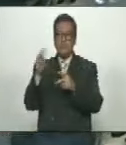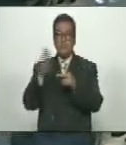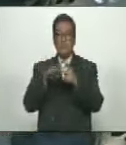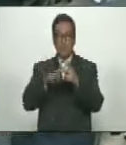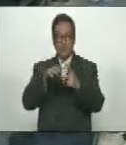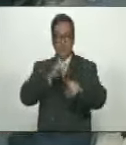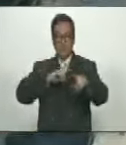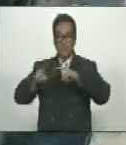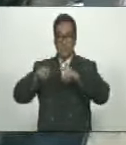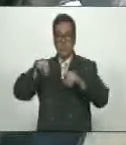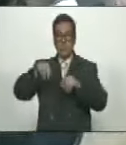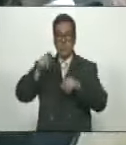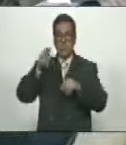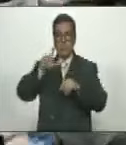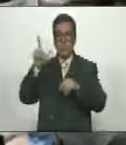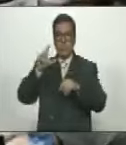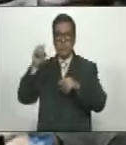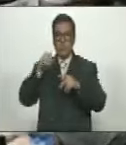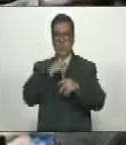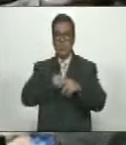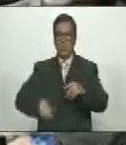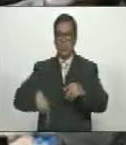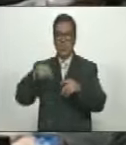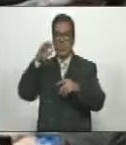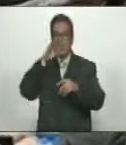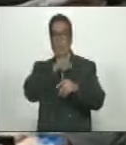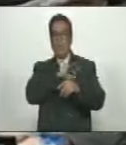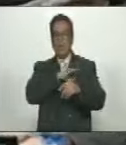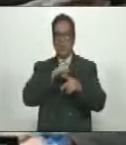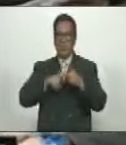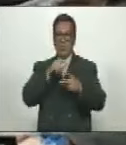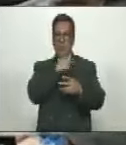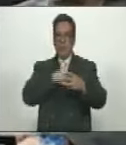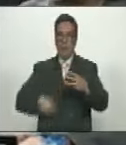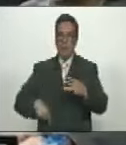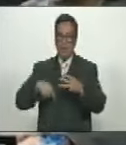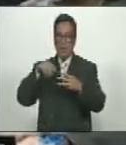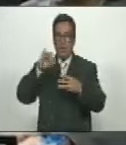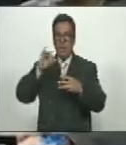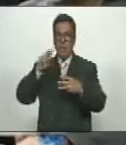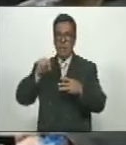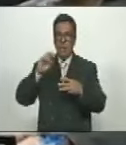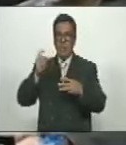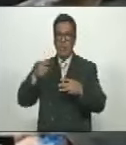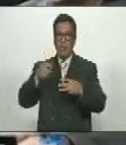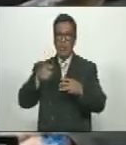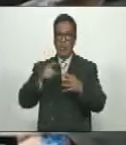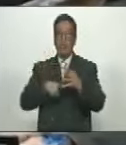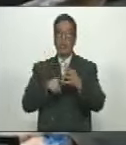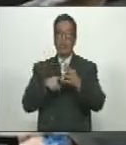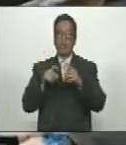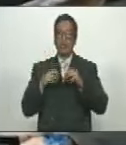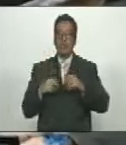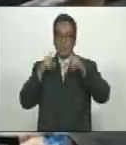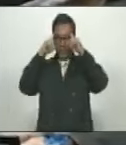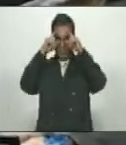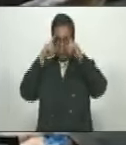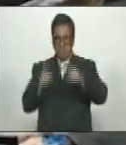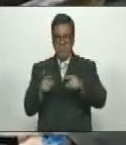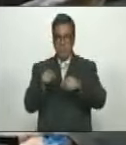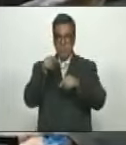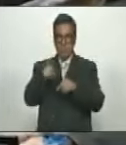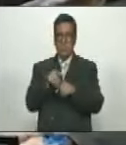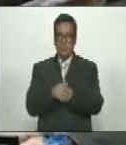Al Comandante Mantilla Que Era Presidente Del Seguro Social Y A Presidente Linaje En Ese Entonces Inmedia Pacheco Y Había Tomado La